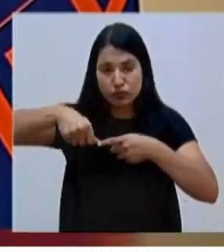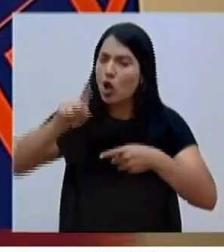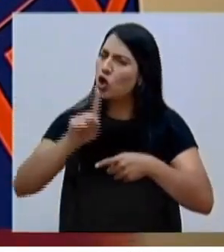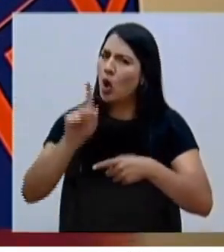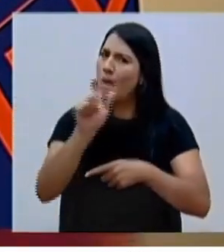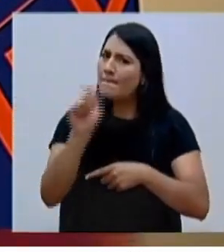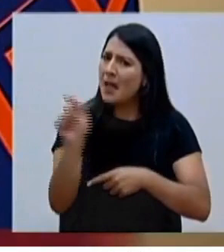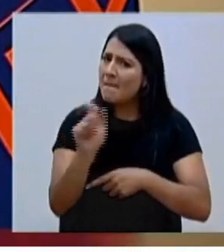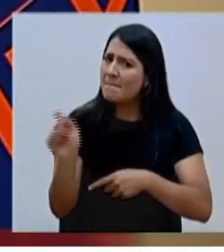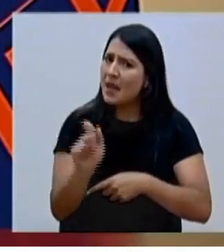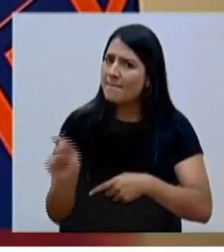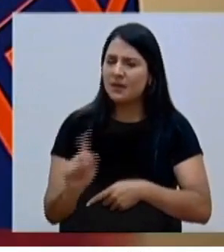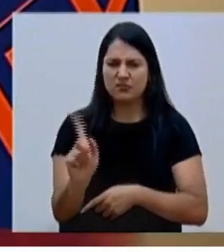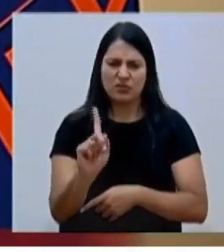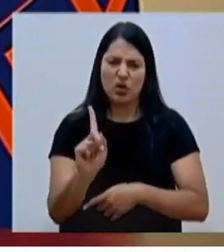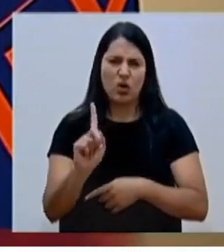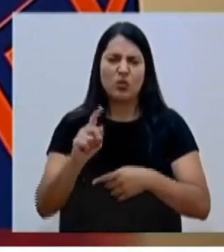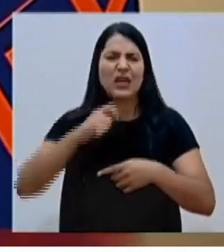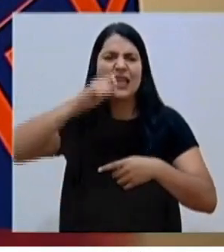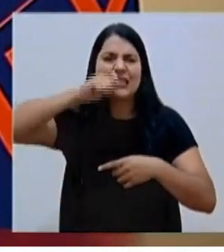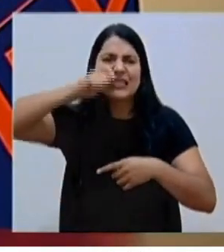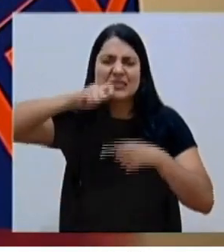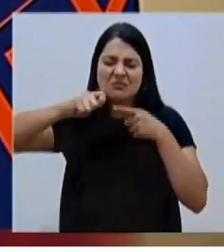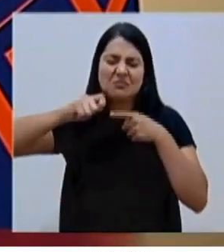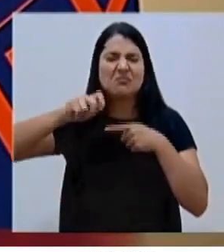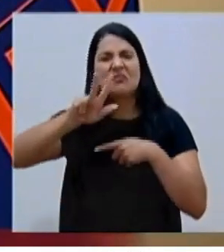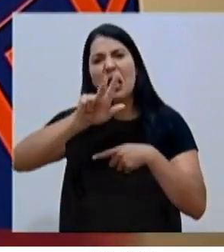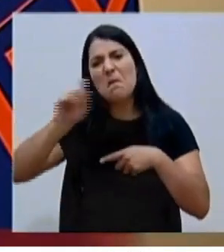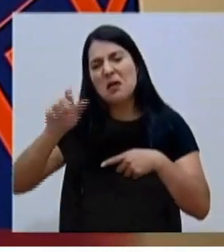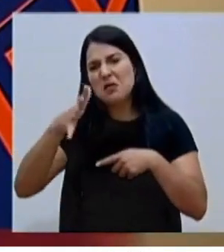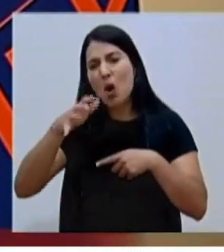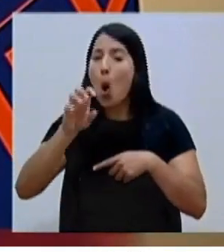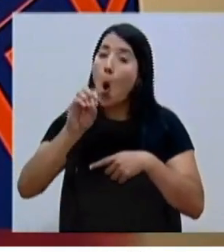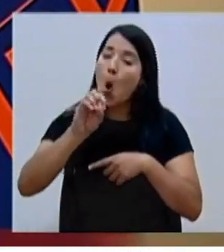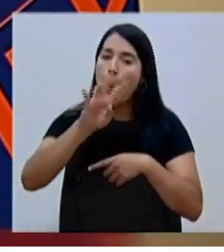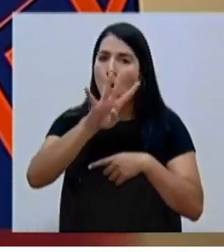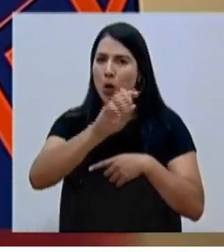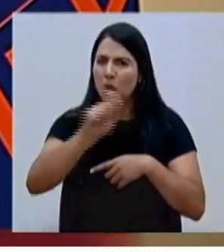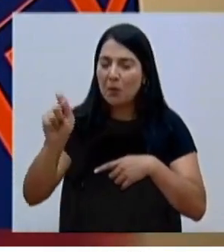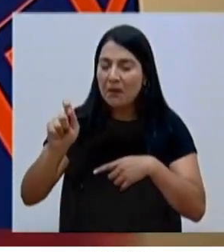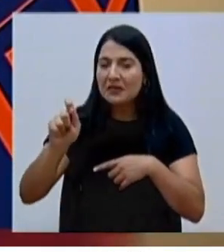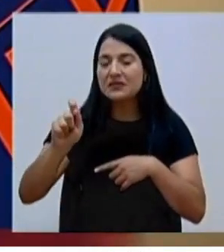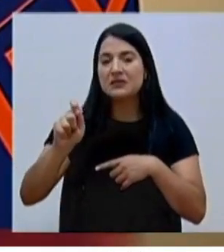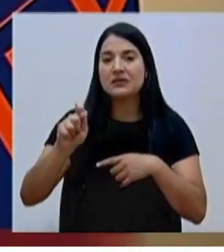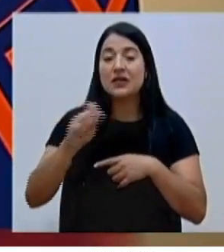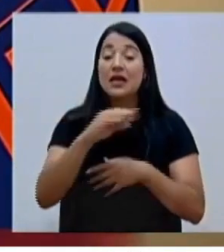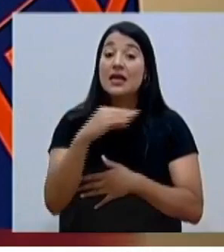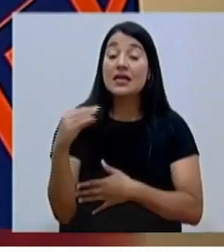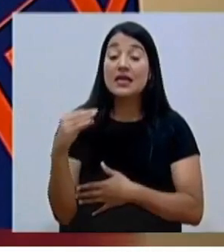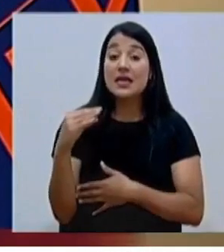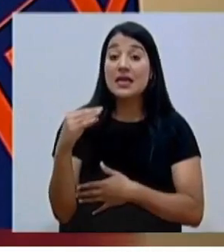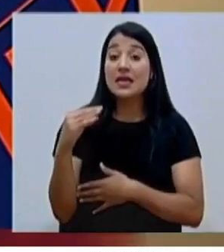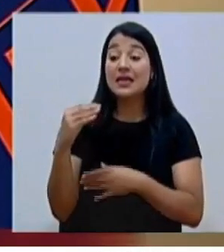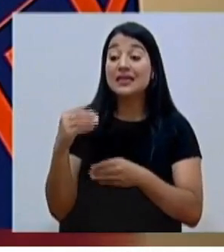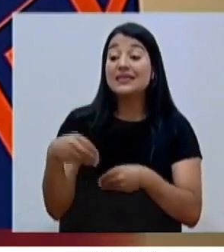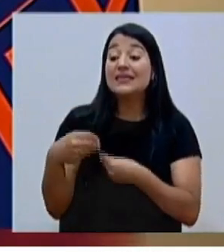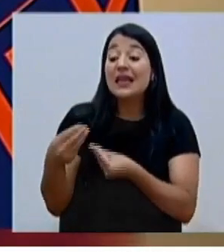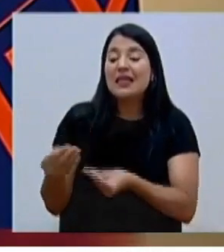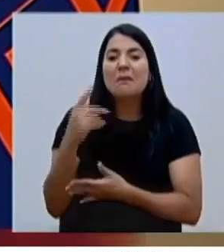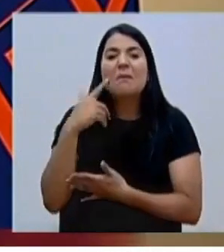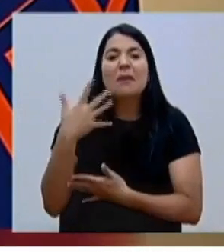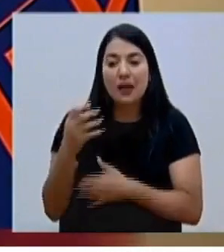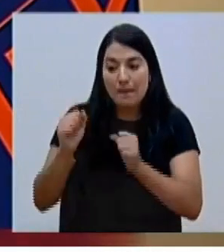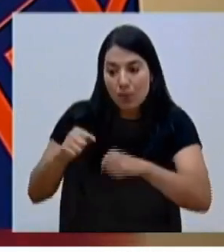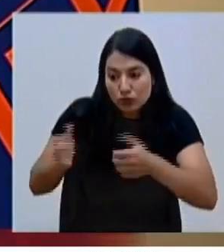el cepillito de dientes les dura hasta tres meses o cuatro Y se da para fomentar